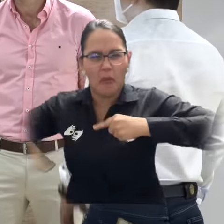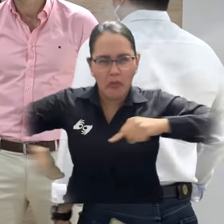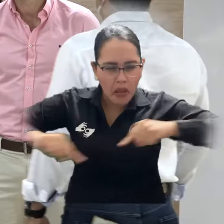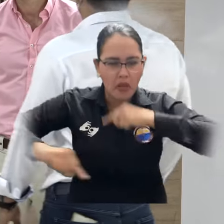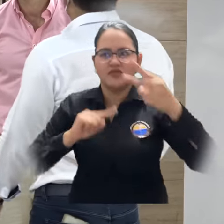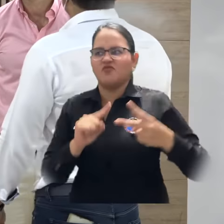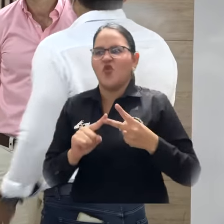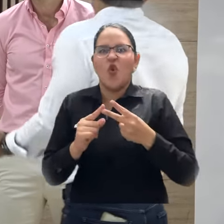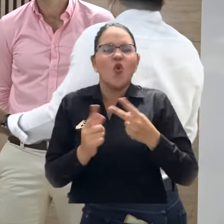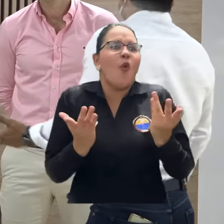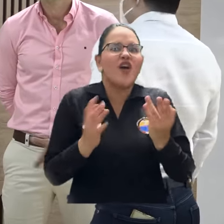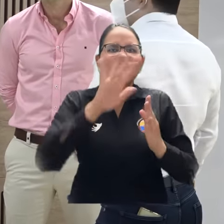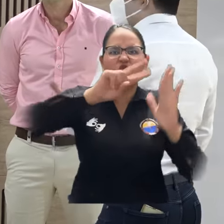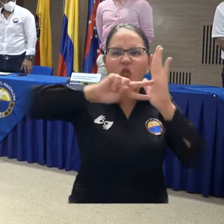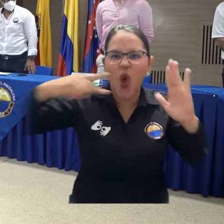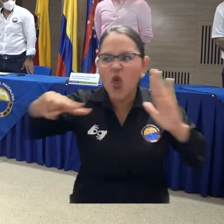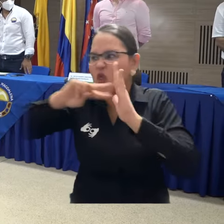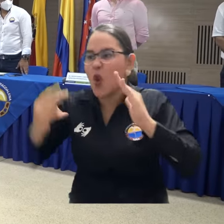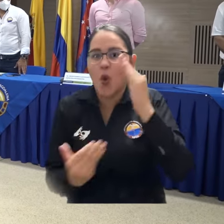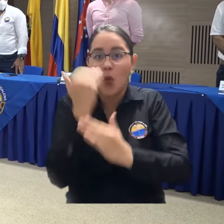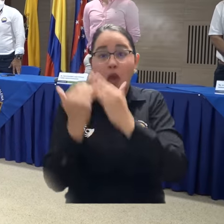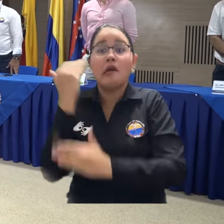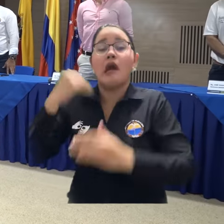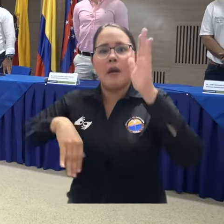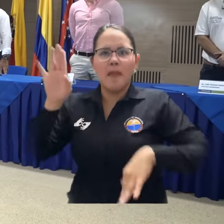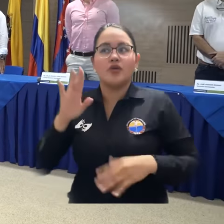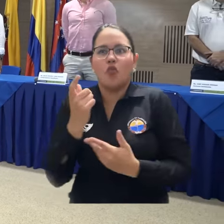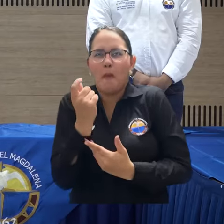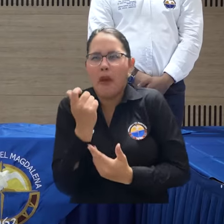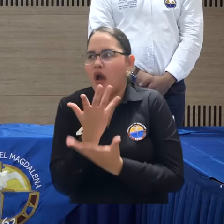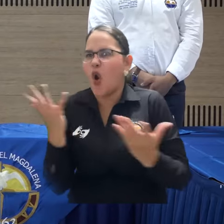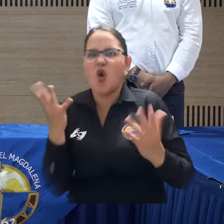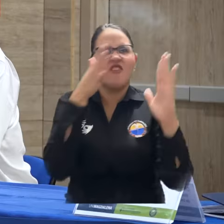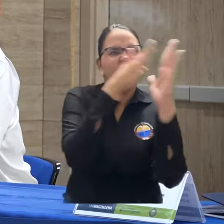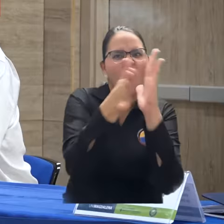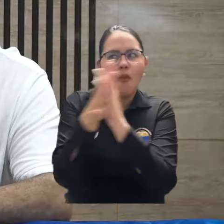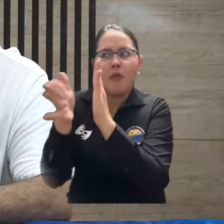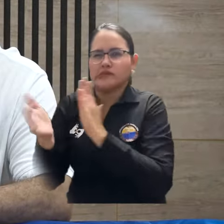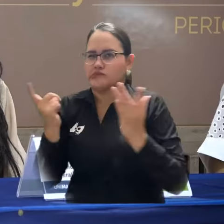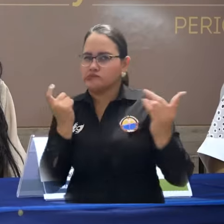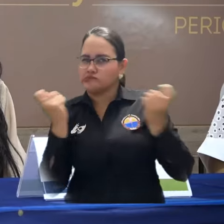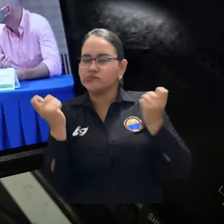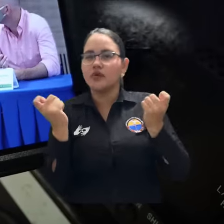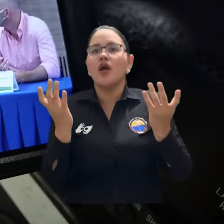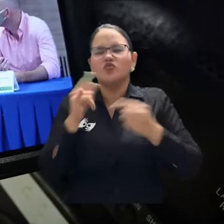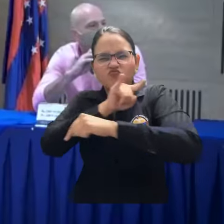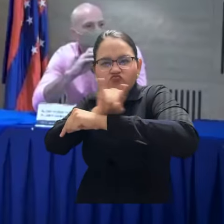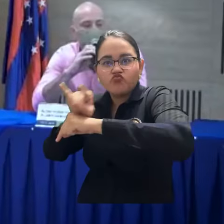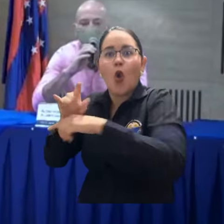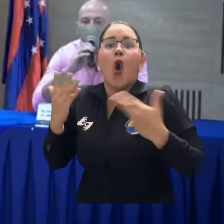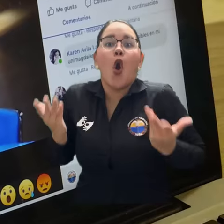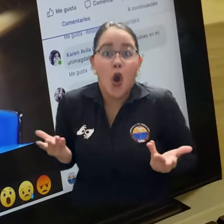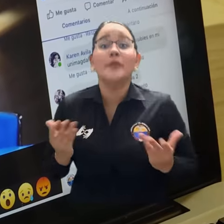administrativos, la integración de las nuevas tecnologías y la divulgación de las acciones de control fiscal, la Universidad del Magdalena y la